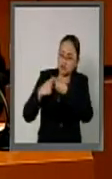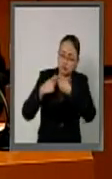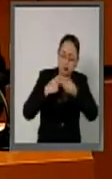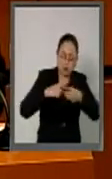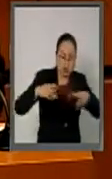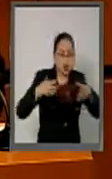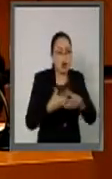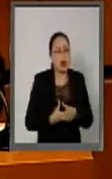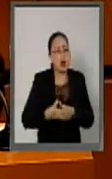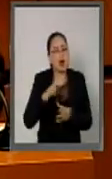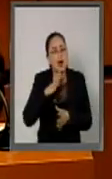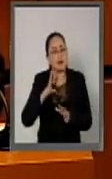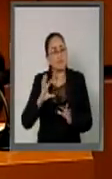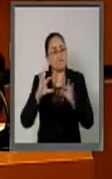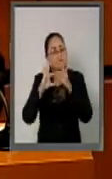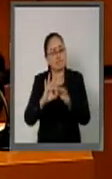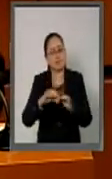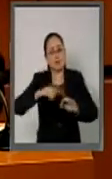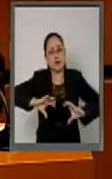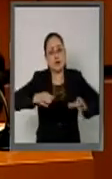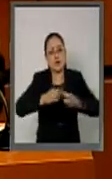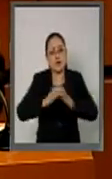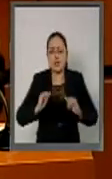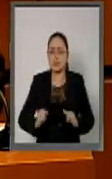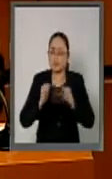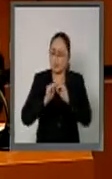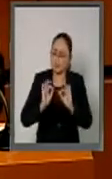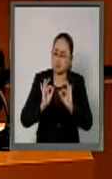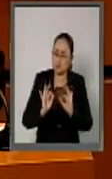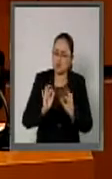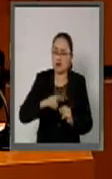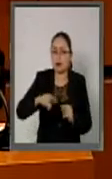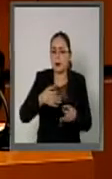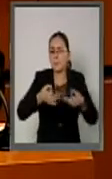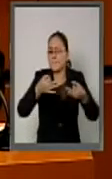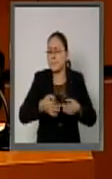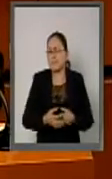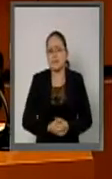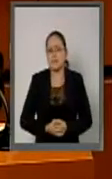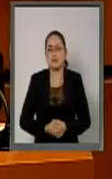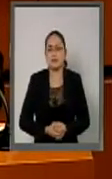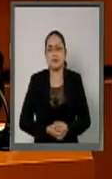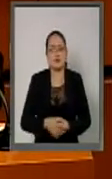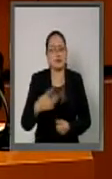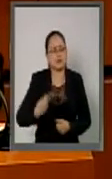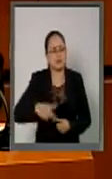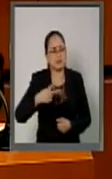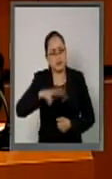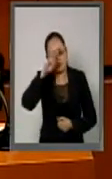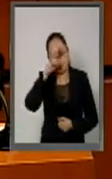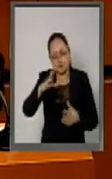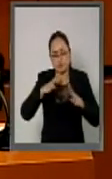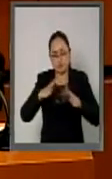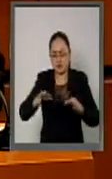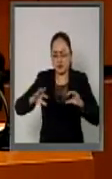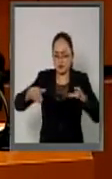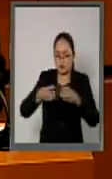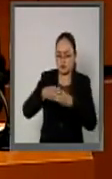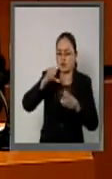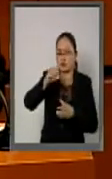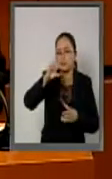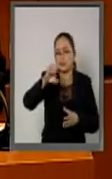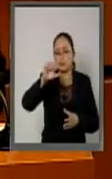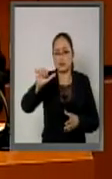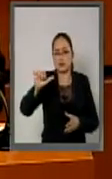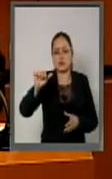estructura institucional y jurídica sólida. México como miembro fundador de la OEA y uno de sus